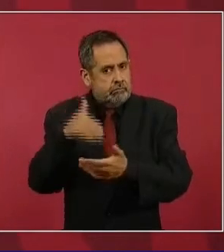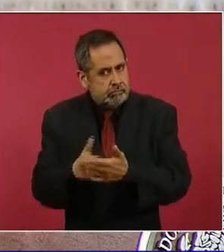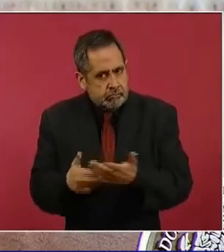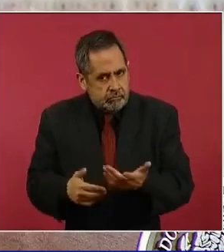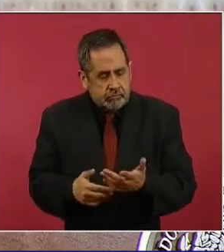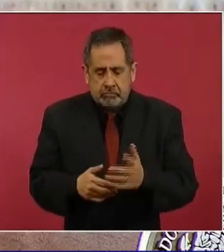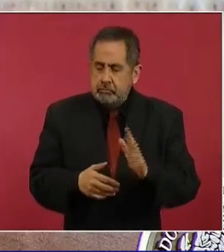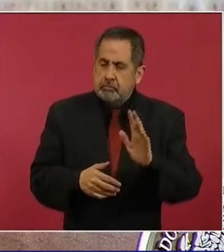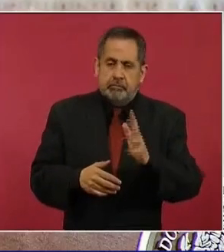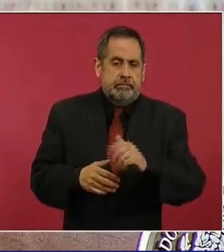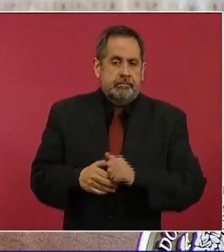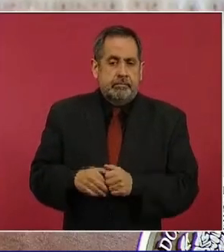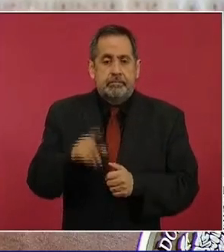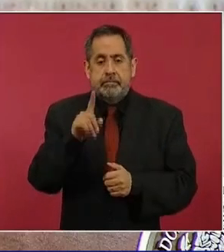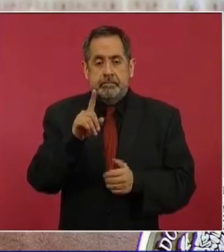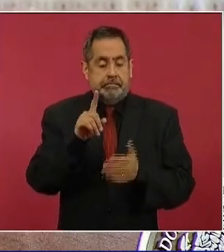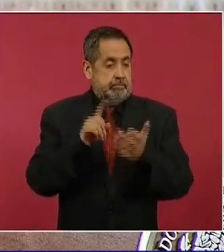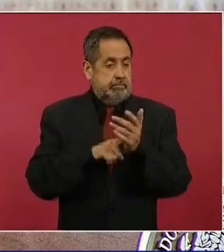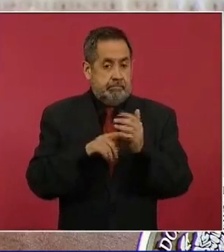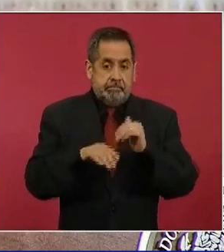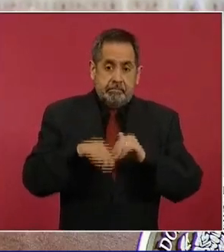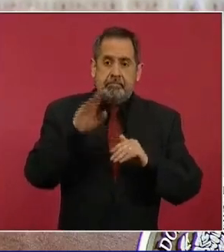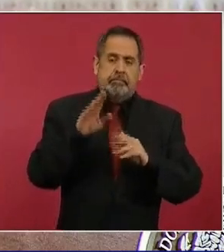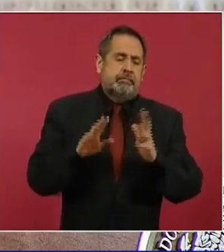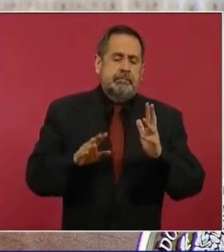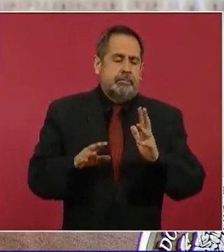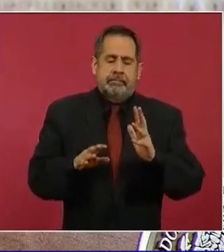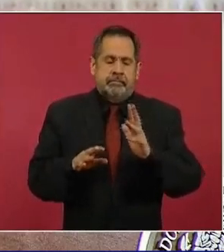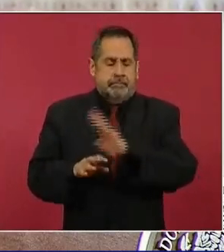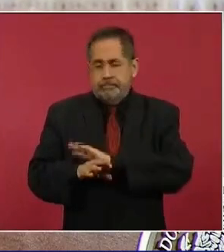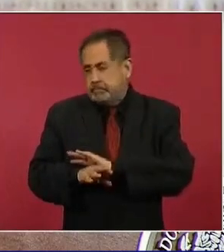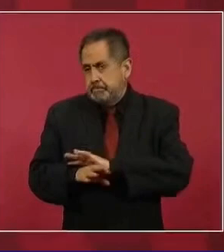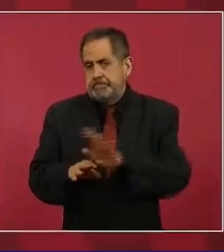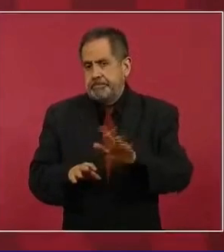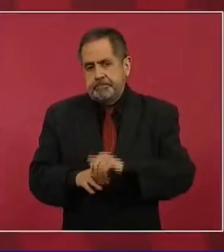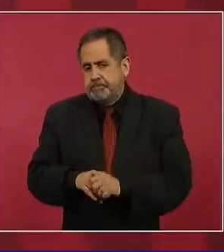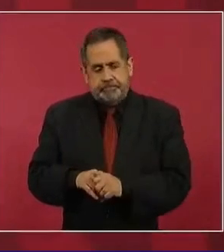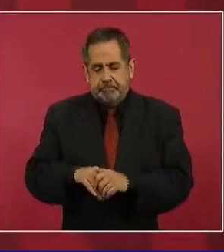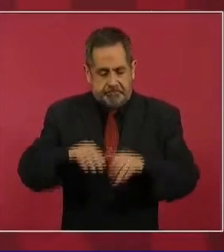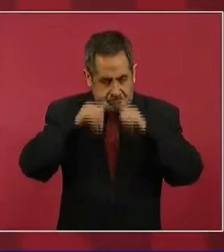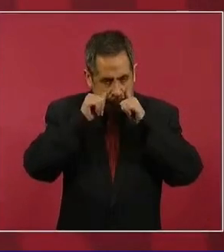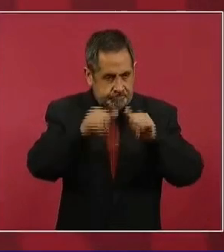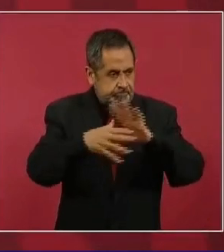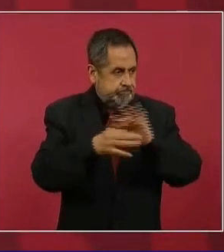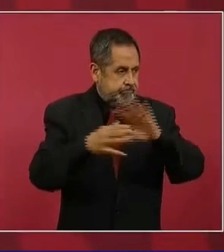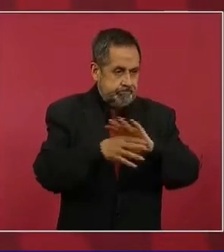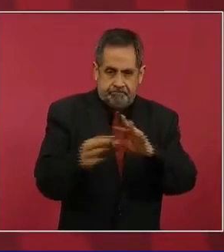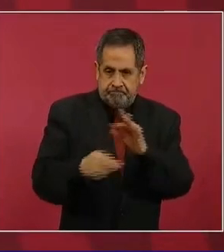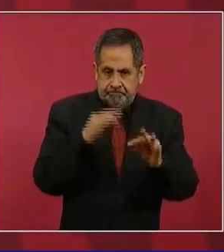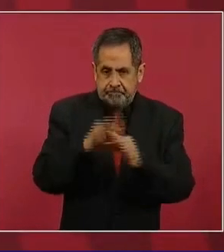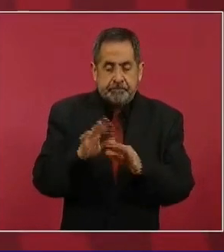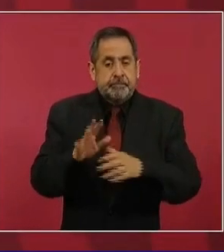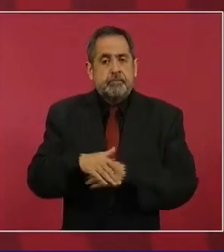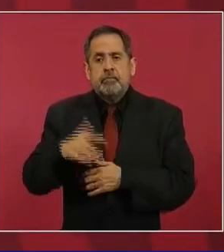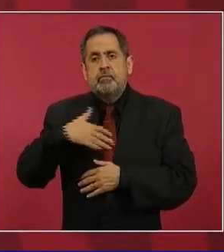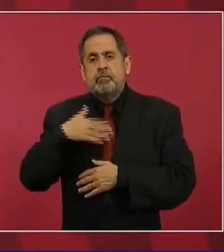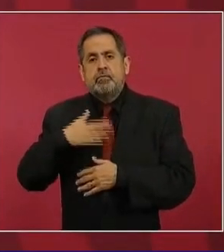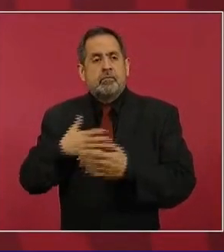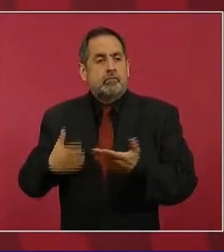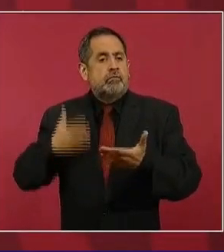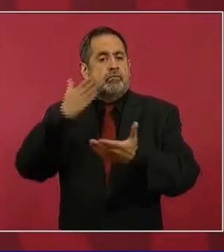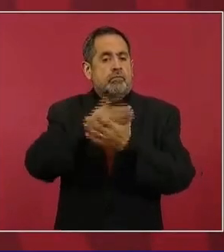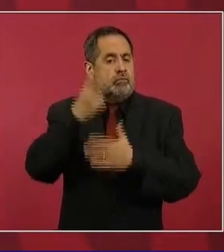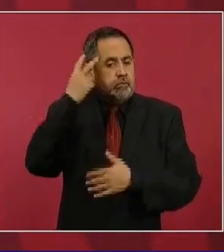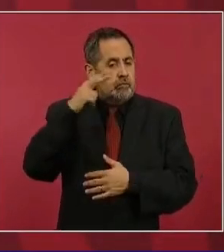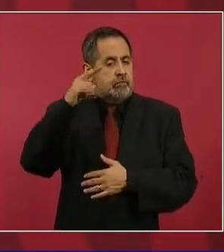mil pesos. Entonces, eso ya se atendió. Fui a una